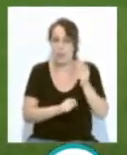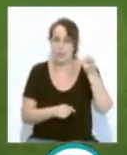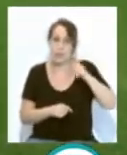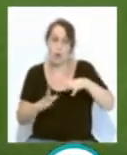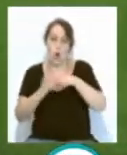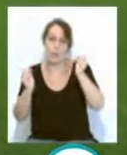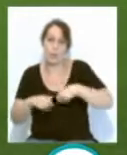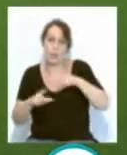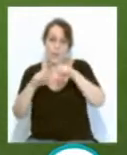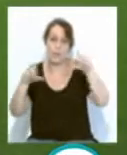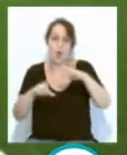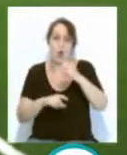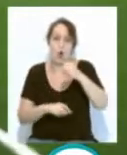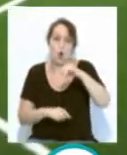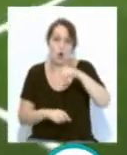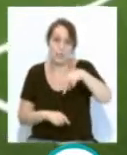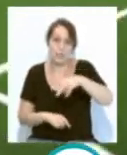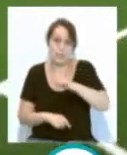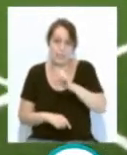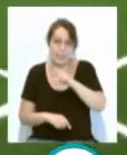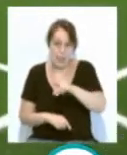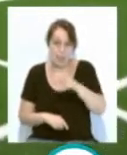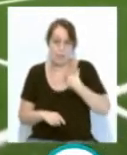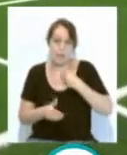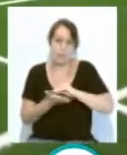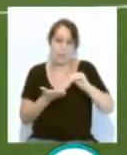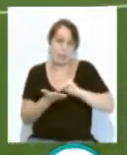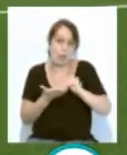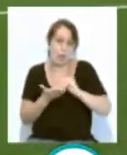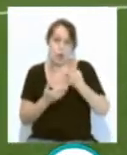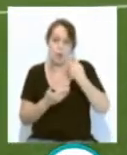al convenio con la empresa Cointer y la administración concursal de Expertus.